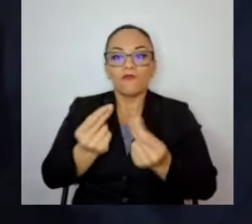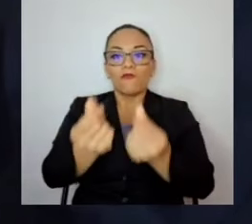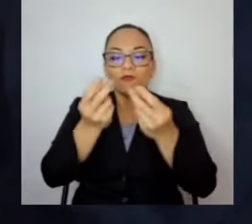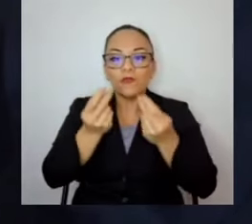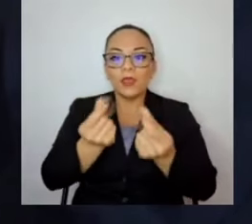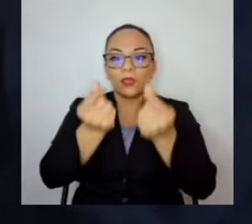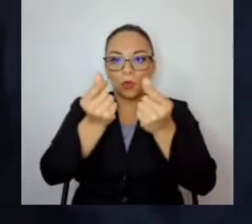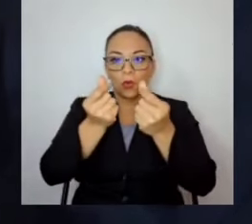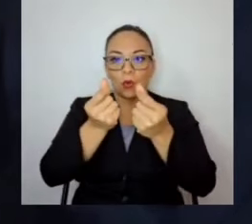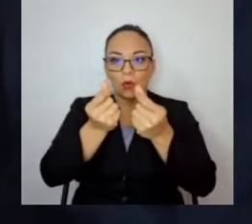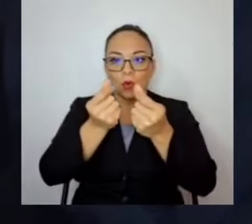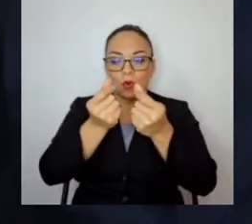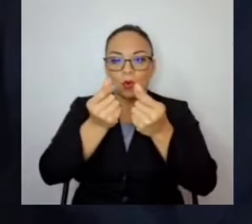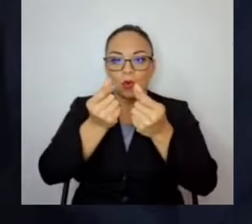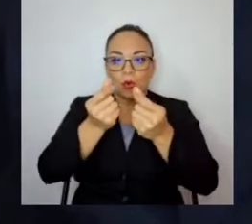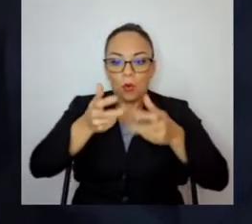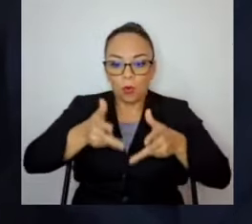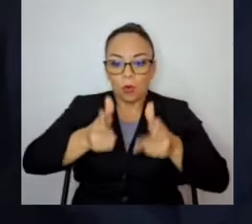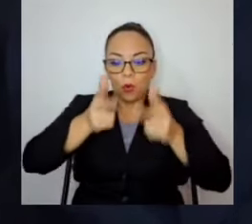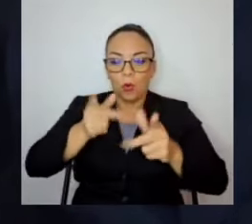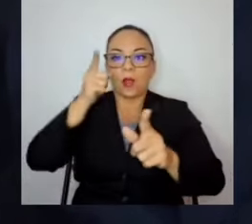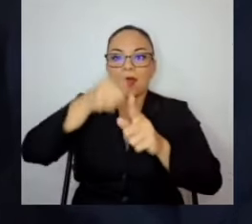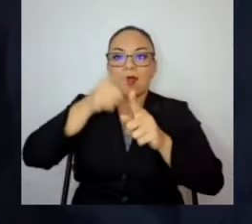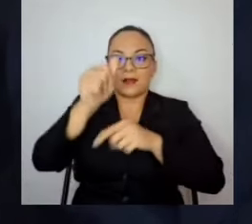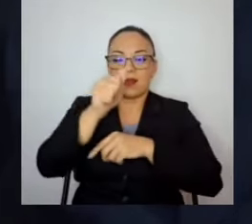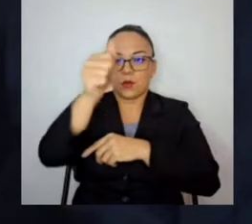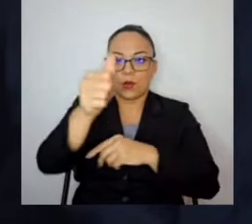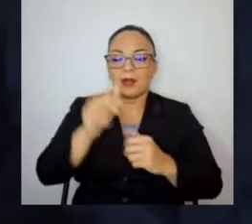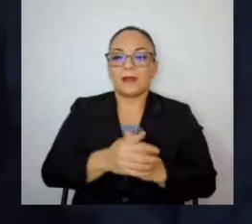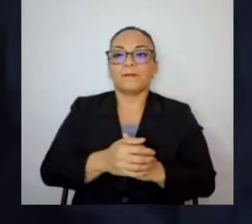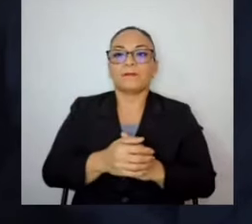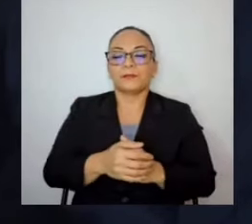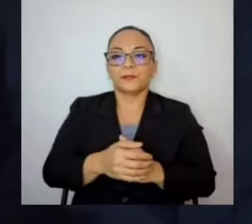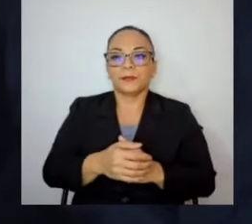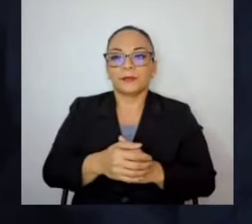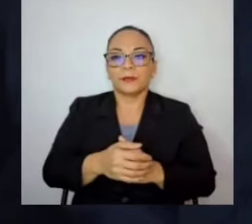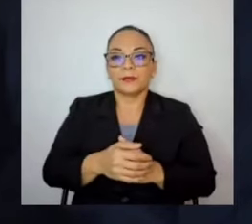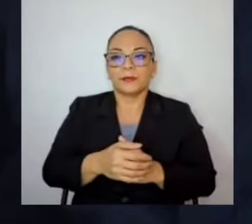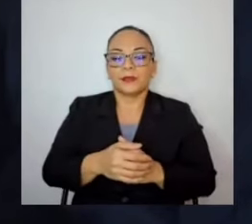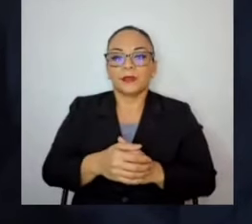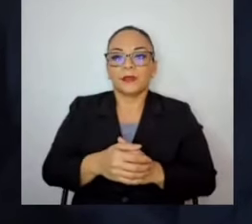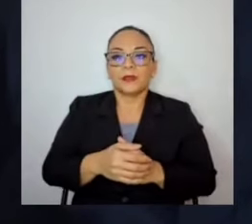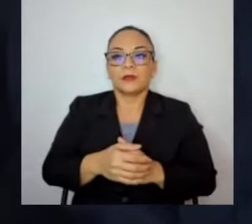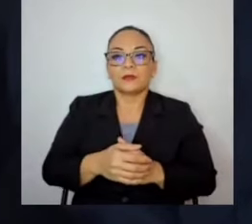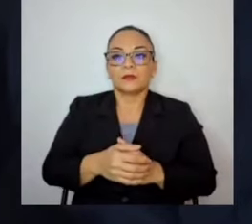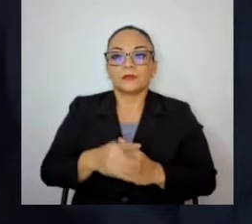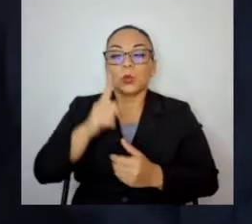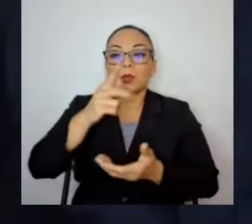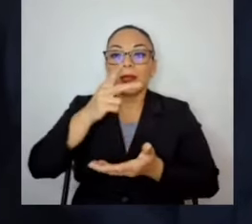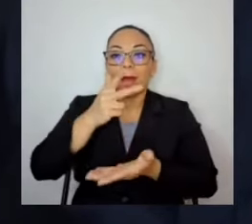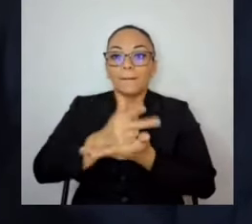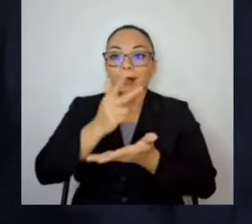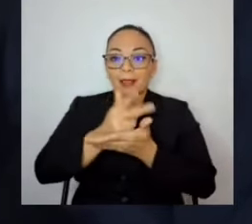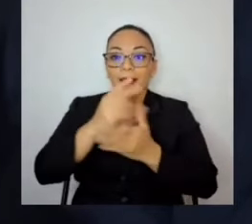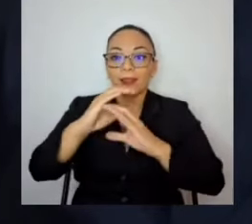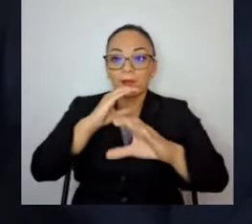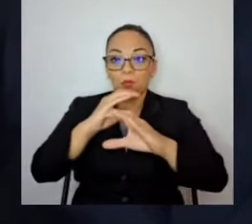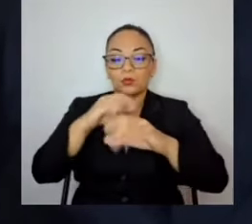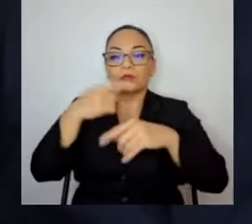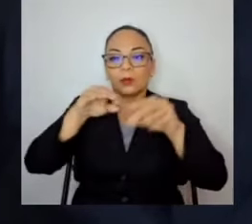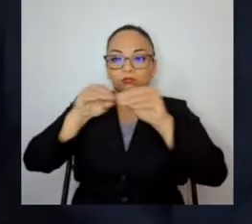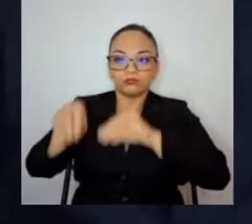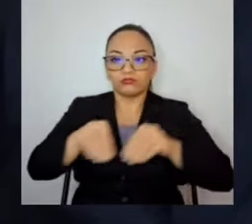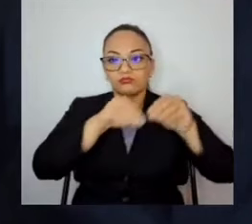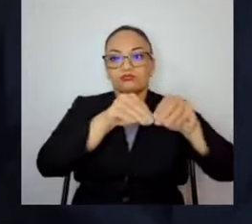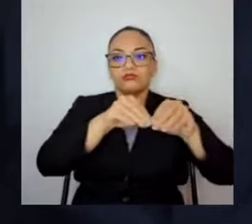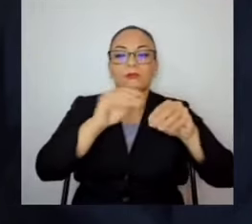Alajuela y va a realizar la reubicación de una parada de autobús que está en esa zona a partir del día